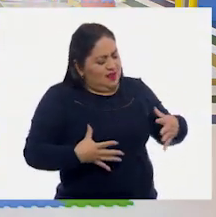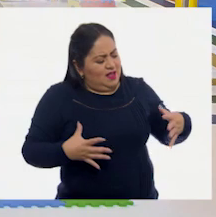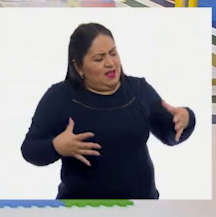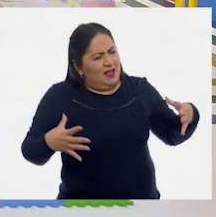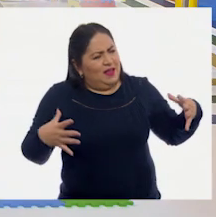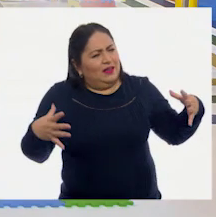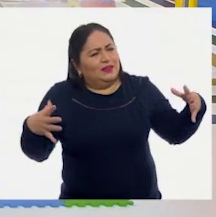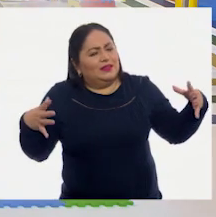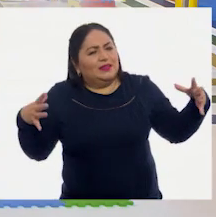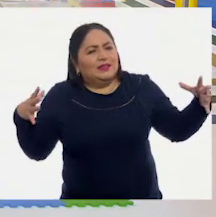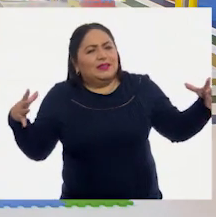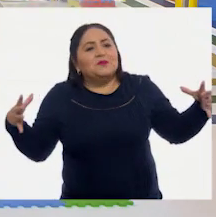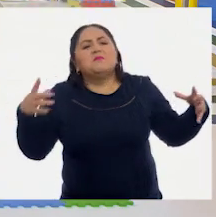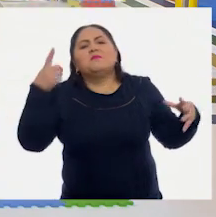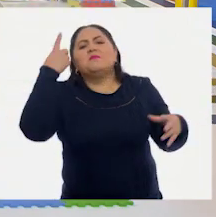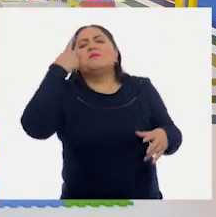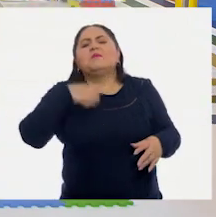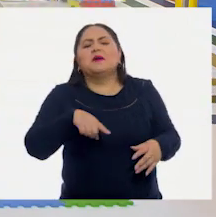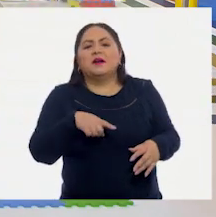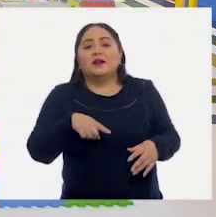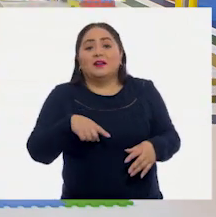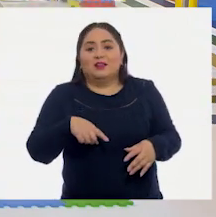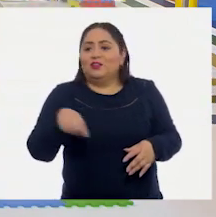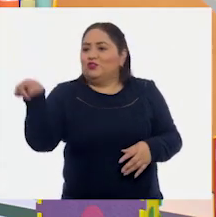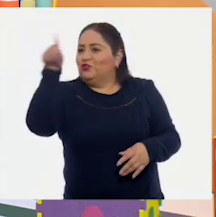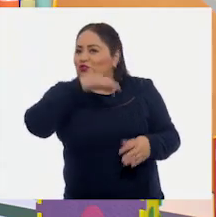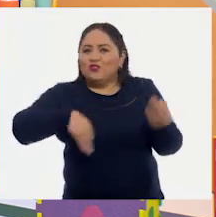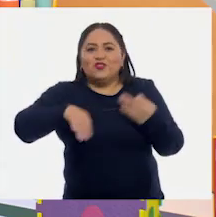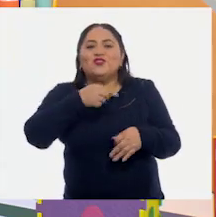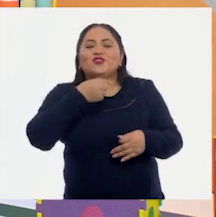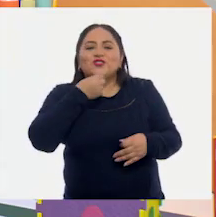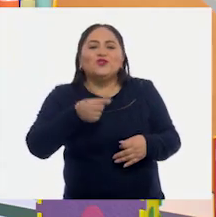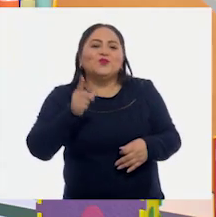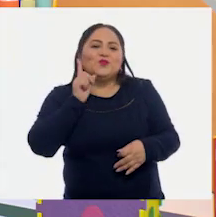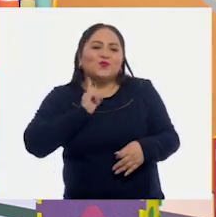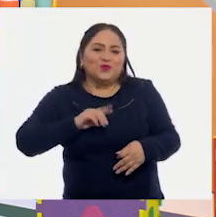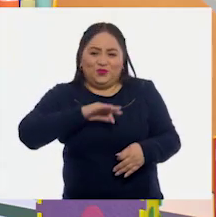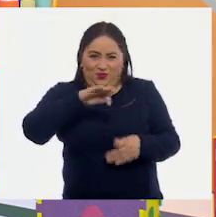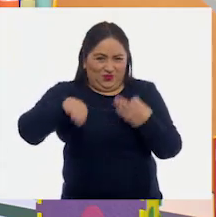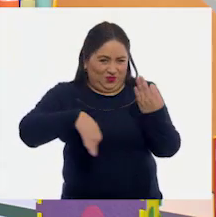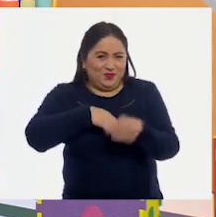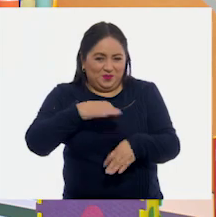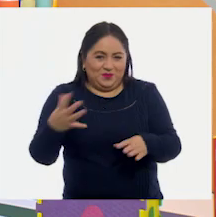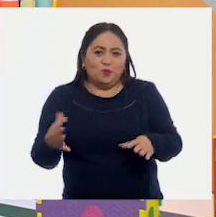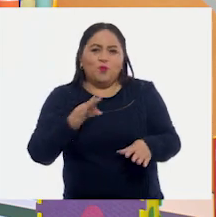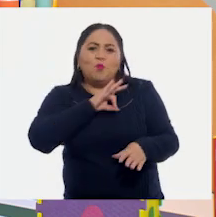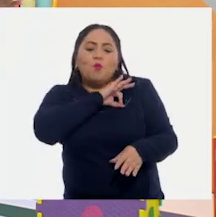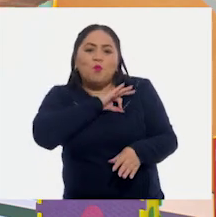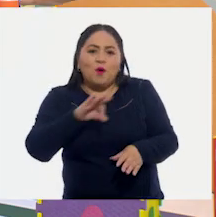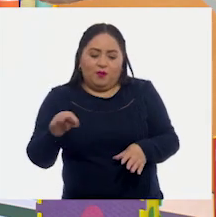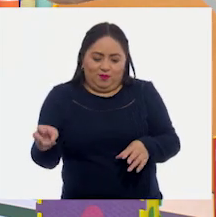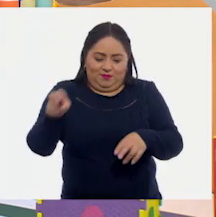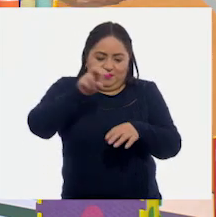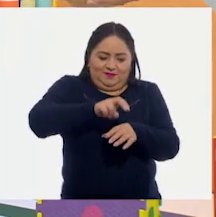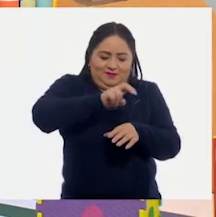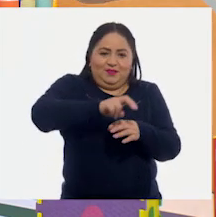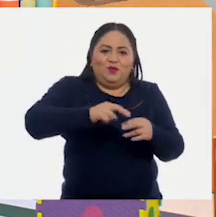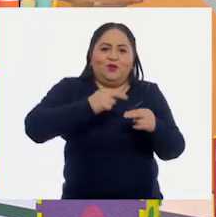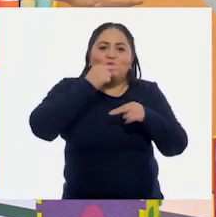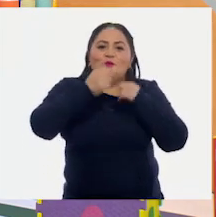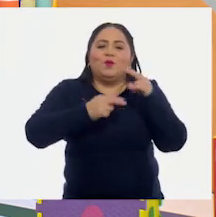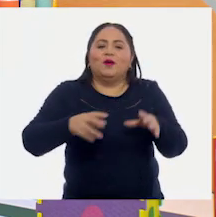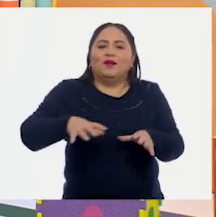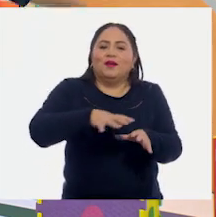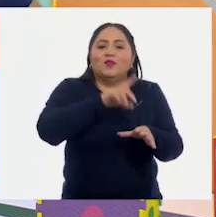grandota, grandota, para que todos los niños y todas las niñas y todos los niños se suban a mi nube